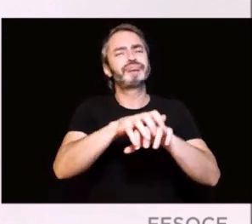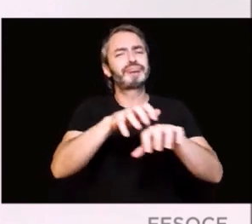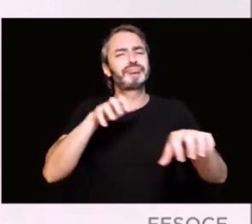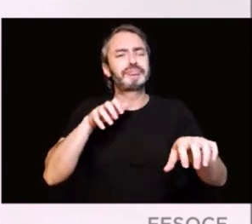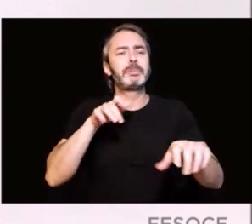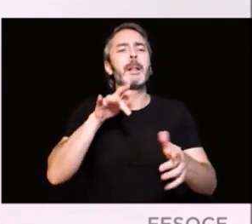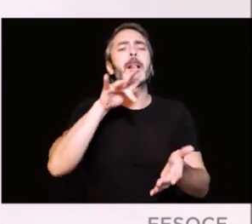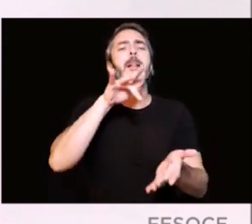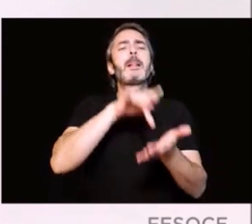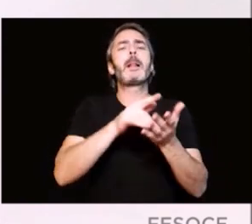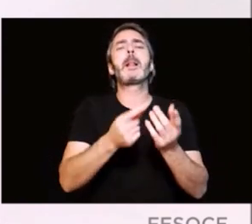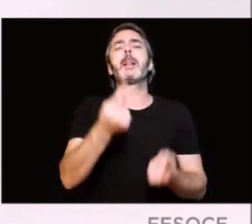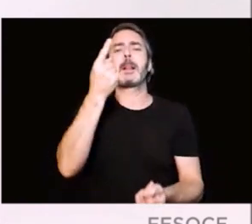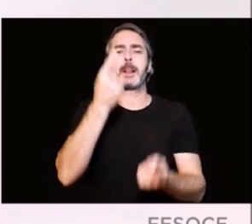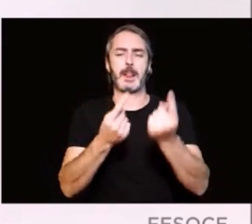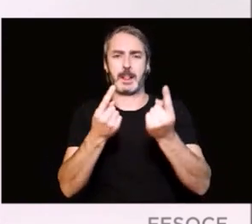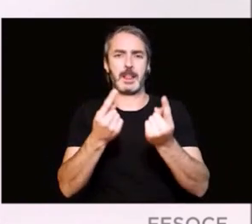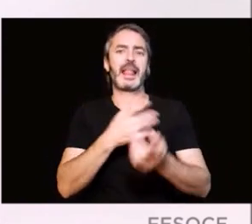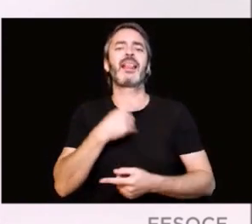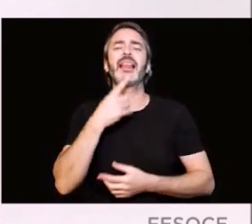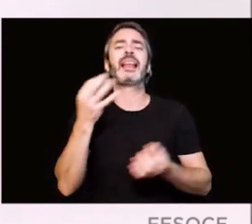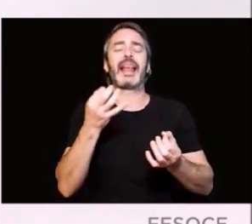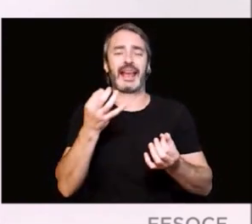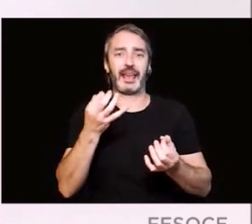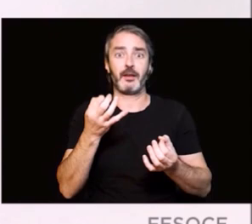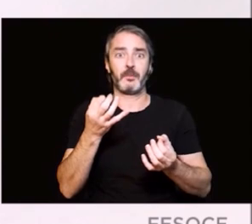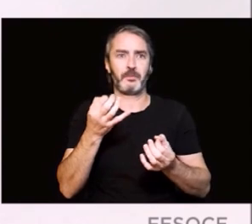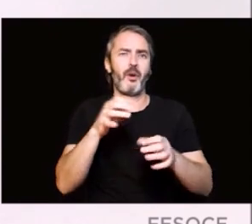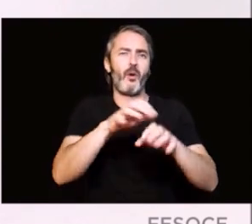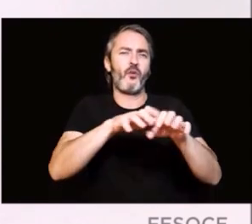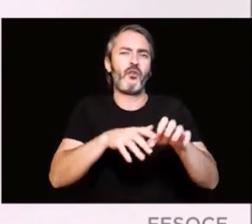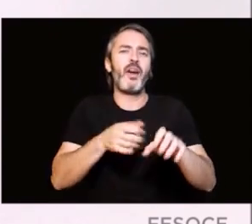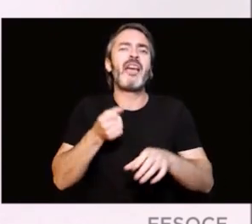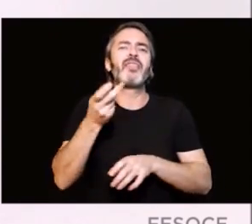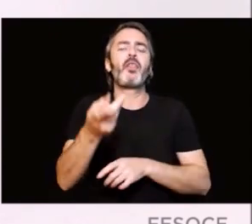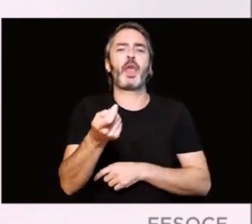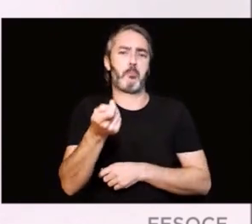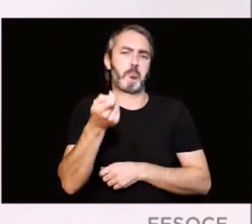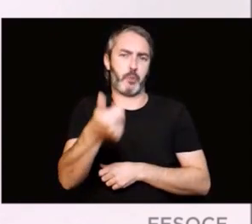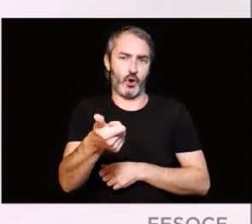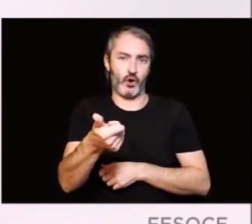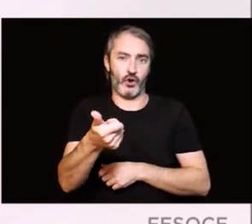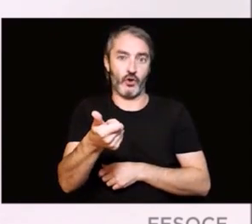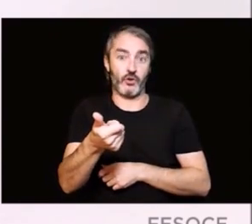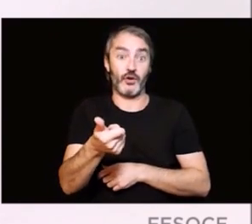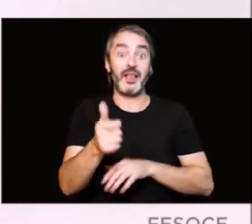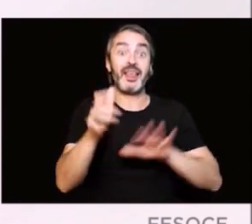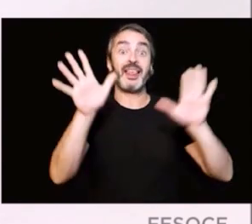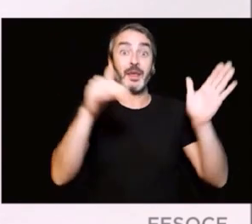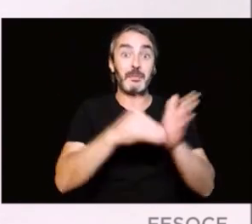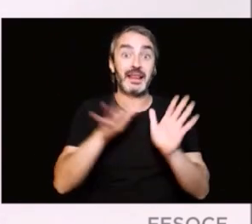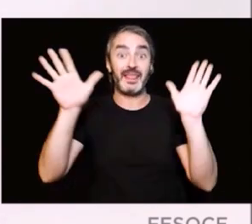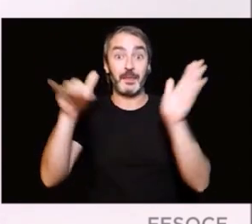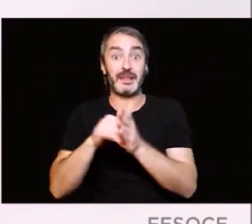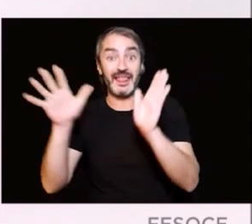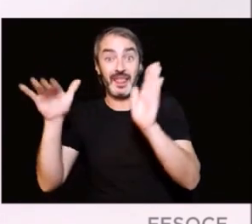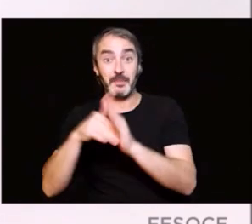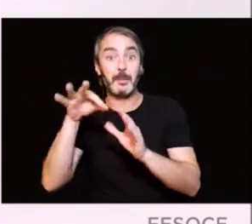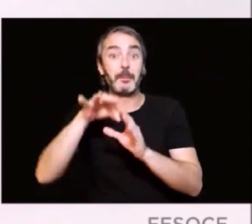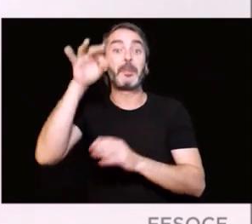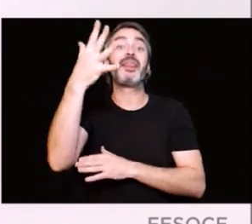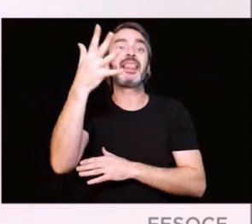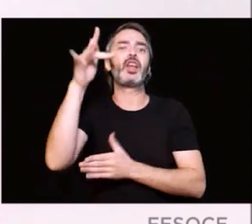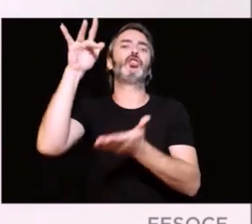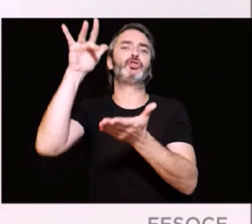prevalencia en la población, o lo que es lo mismo, que ocurren con muy poca frecuencia. Hablamos de menos de 5 casos por cada 10.000